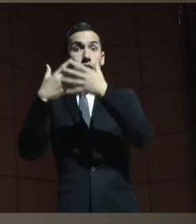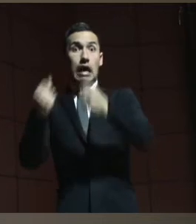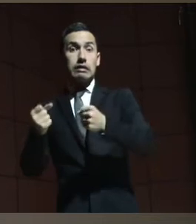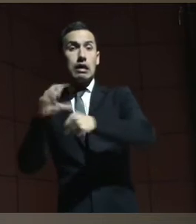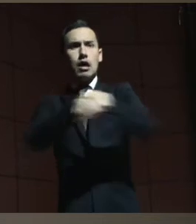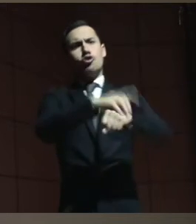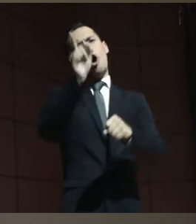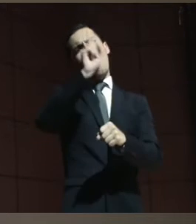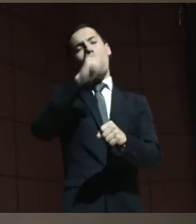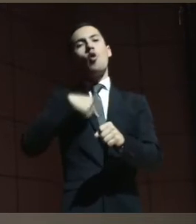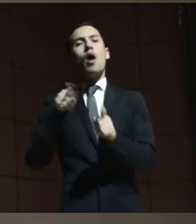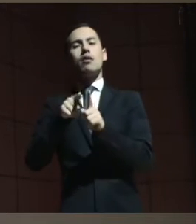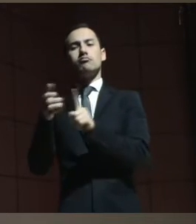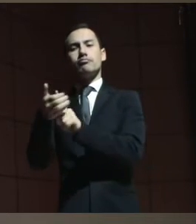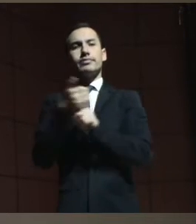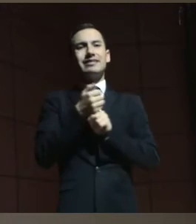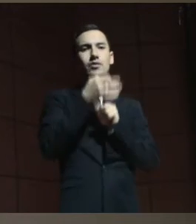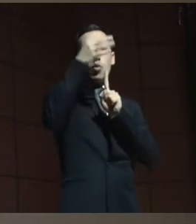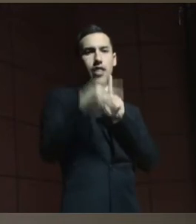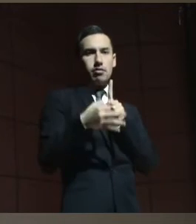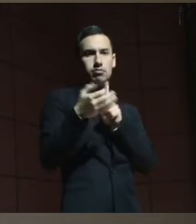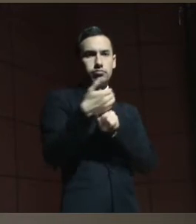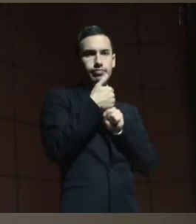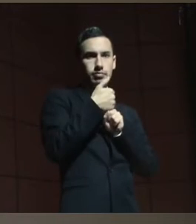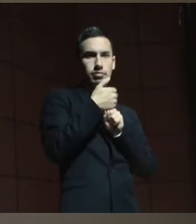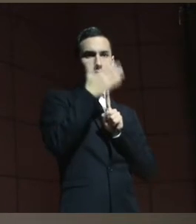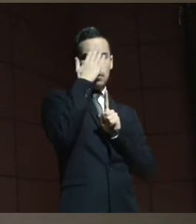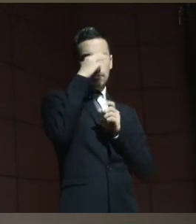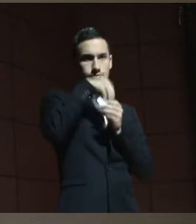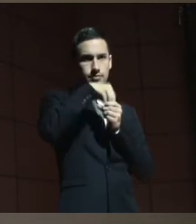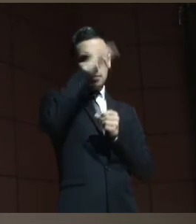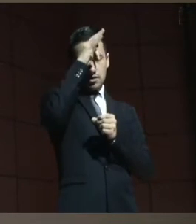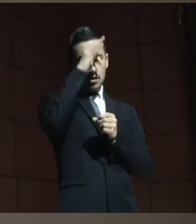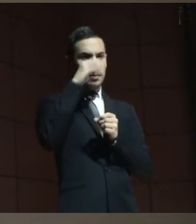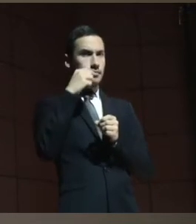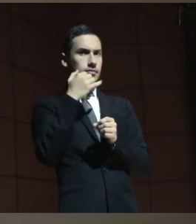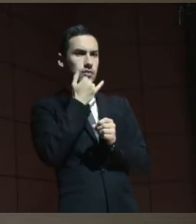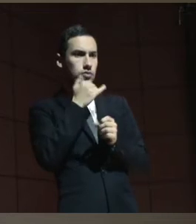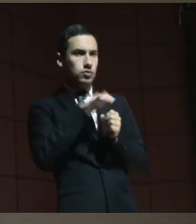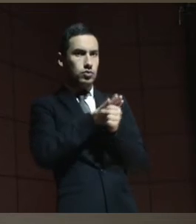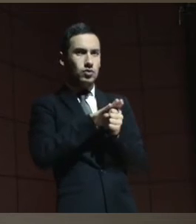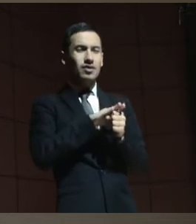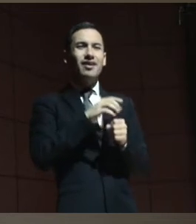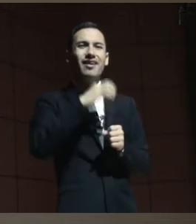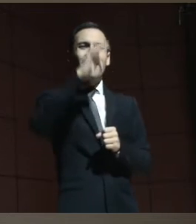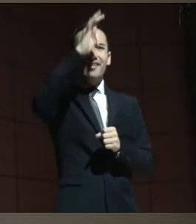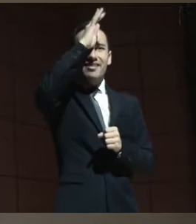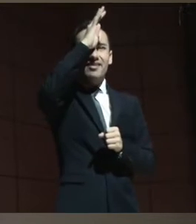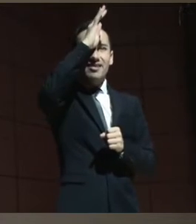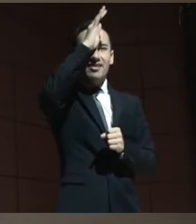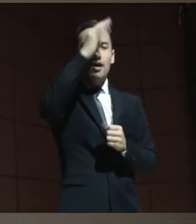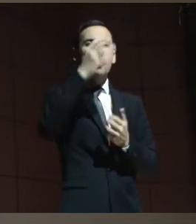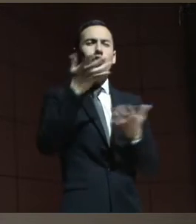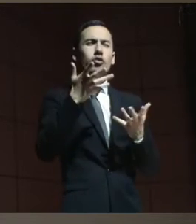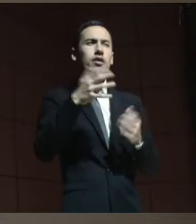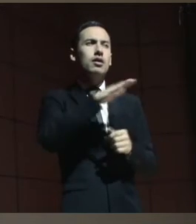inimputable y va a una clínica. Una clínica que quedaba en